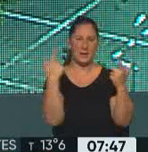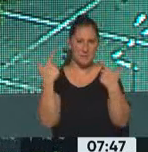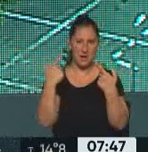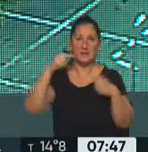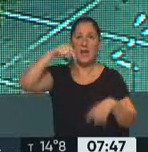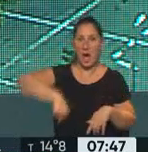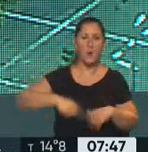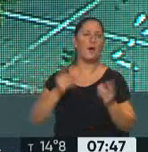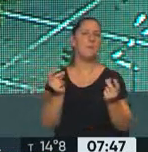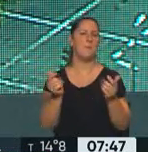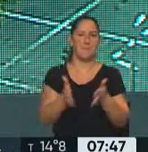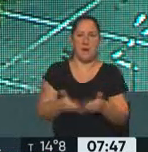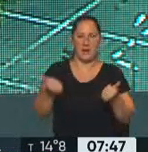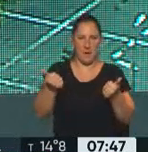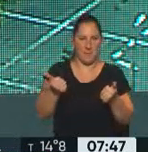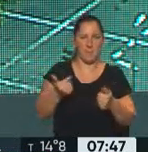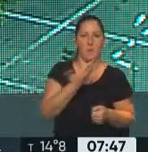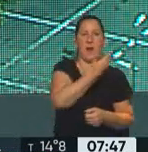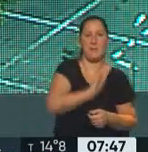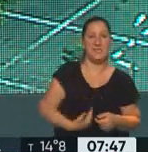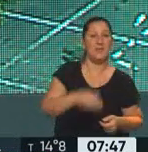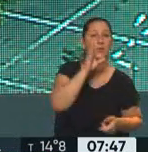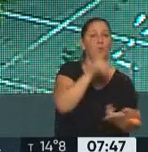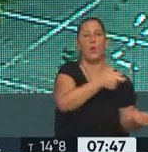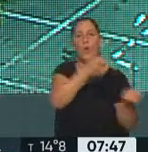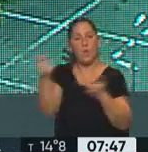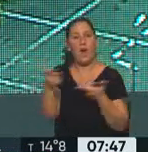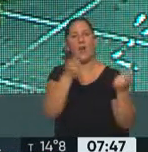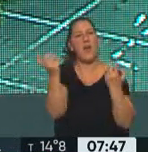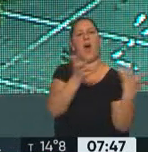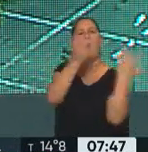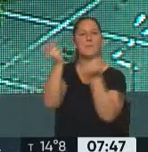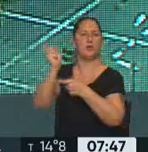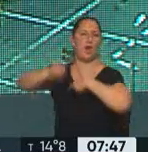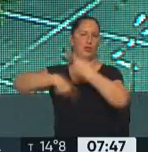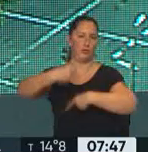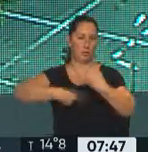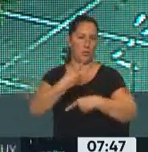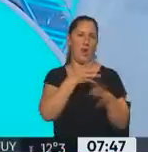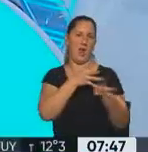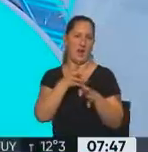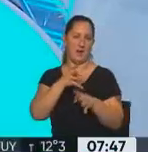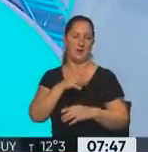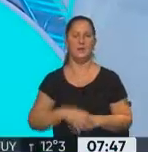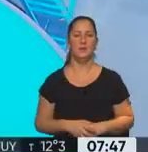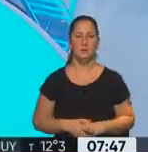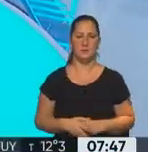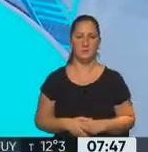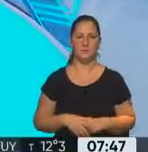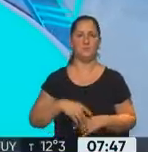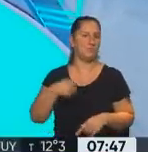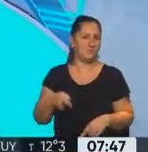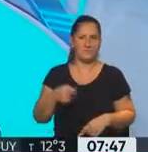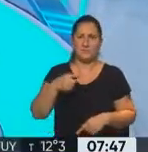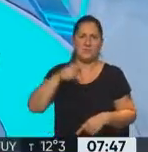va a ser mucho más fácil para el presidente poder transferir y seguir apoyando a Ucrania en la guerra contra Rusia. Está volviendo crónica la guerra, tiene pinta